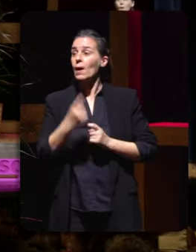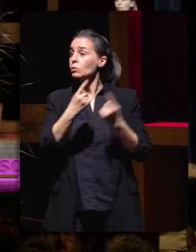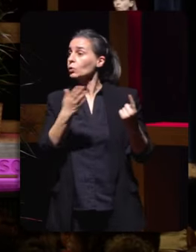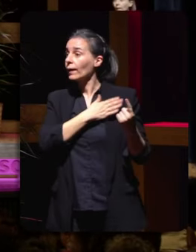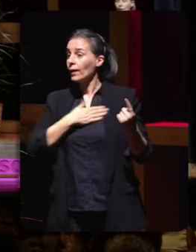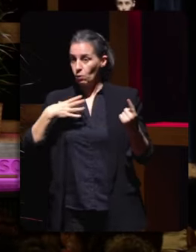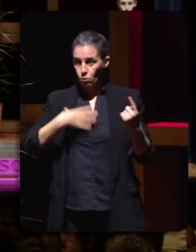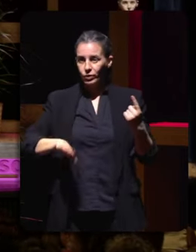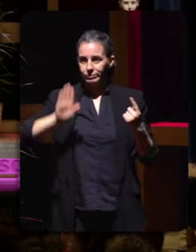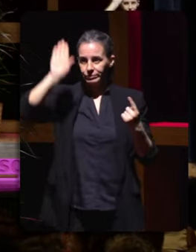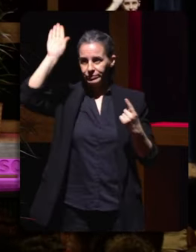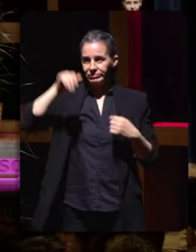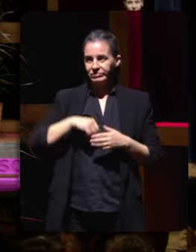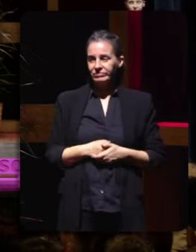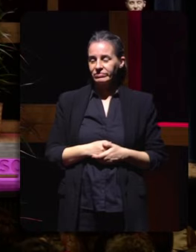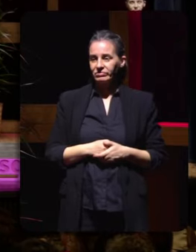levante a man